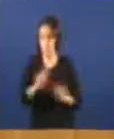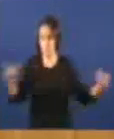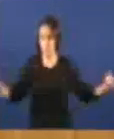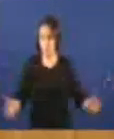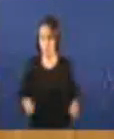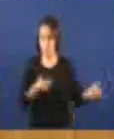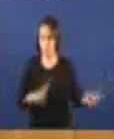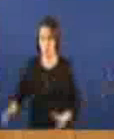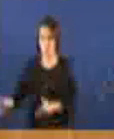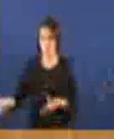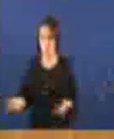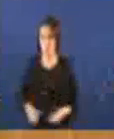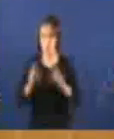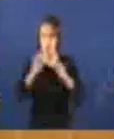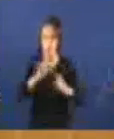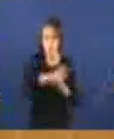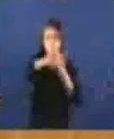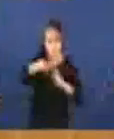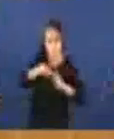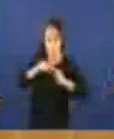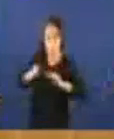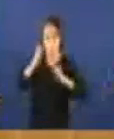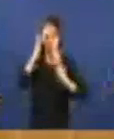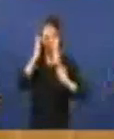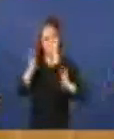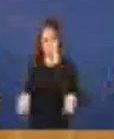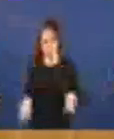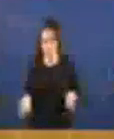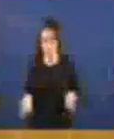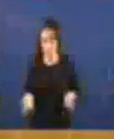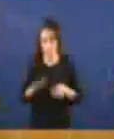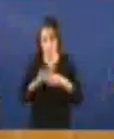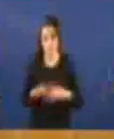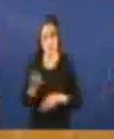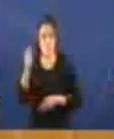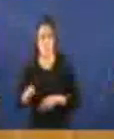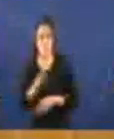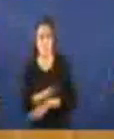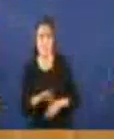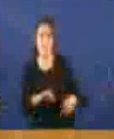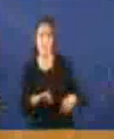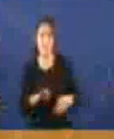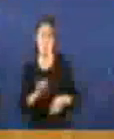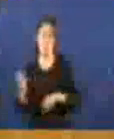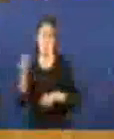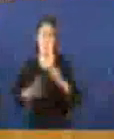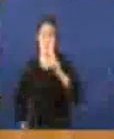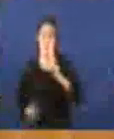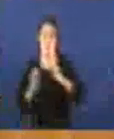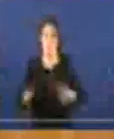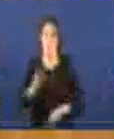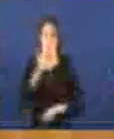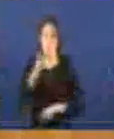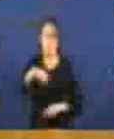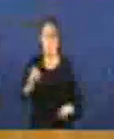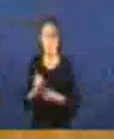encanos. Como vostedes aplicasen a súa propa doutrina, os demais non íbamos deixar de cobrar, porque non nos traballamos. cobramos